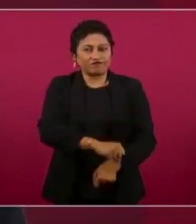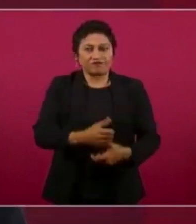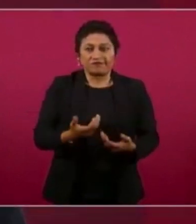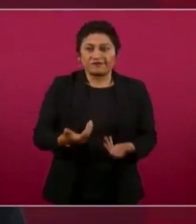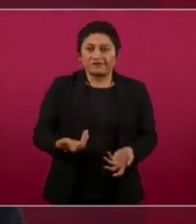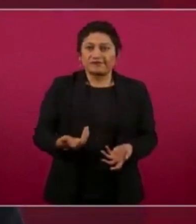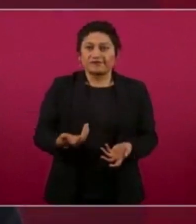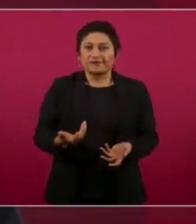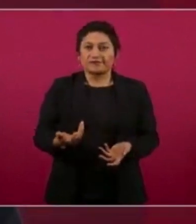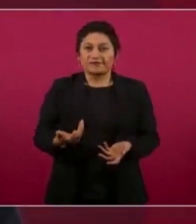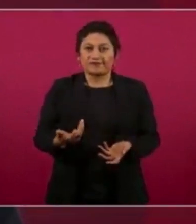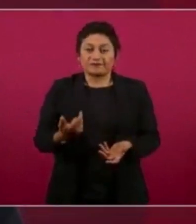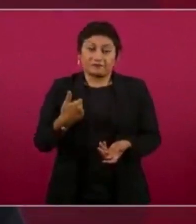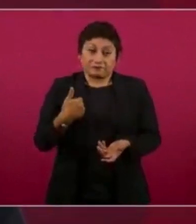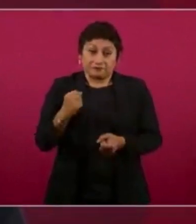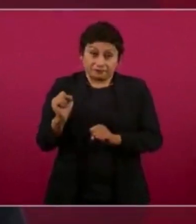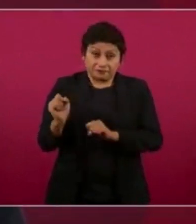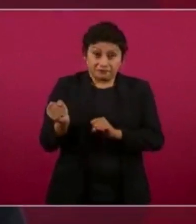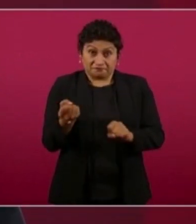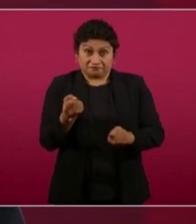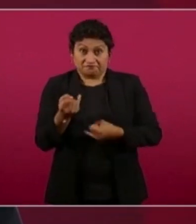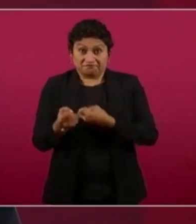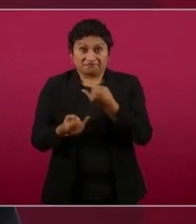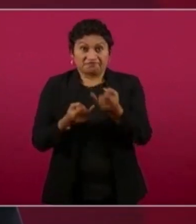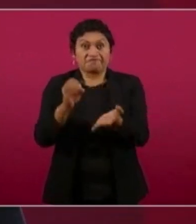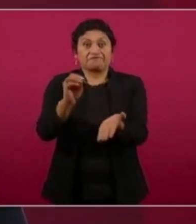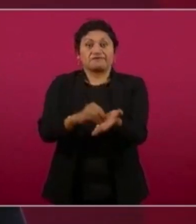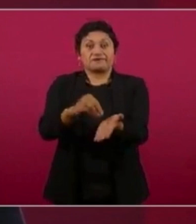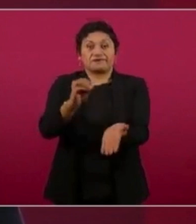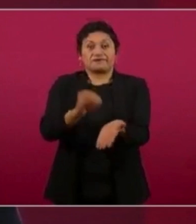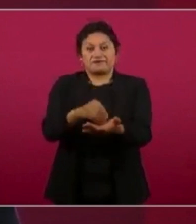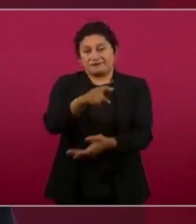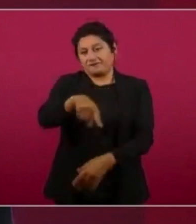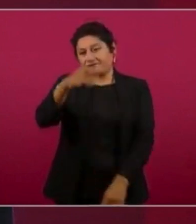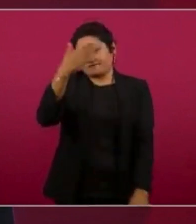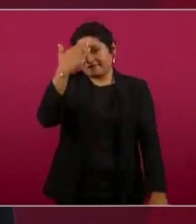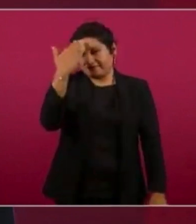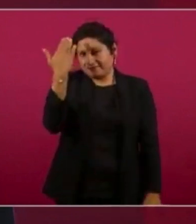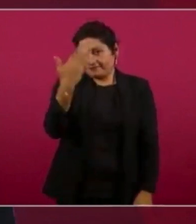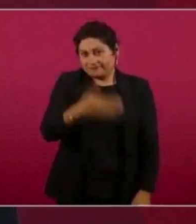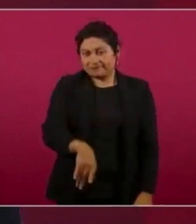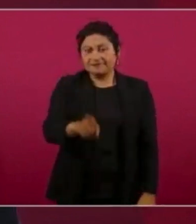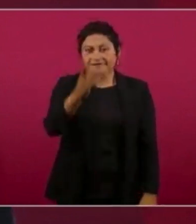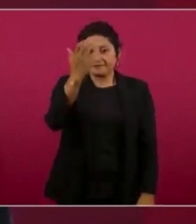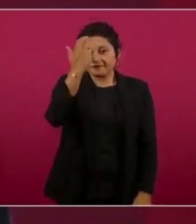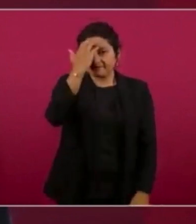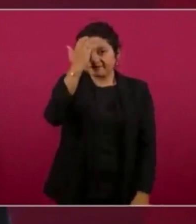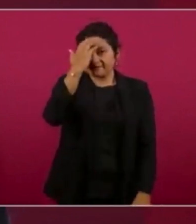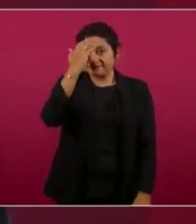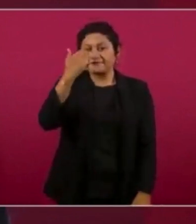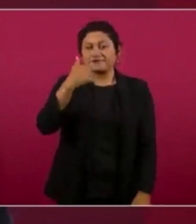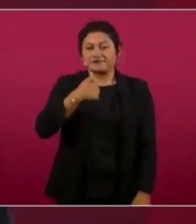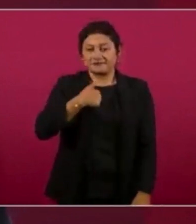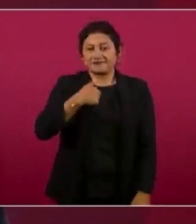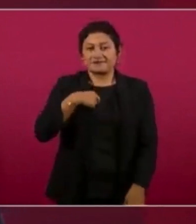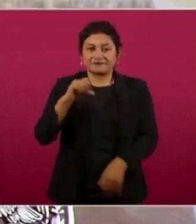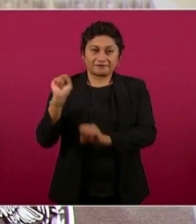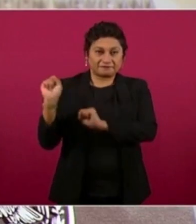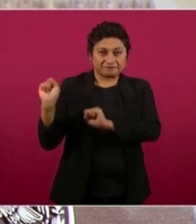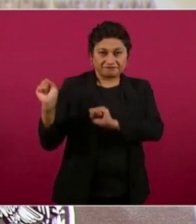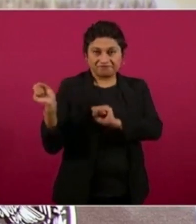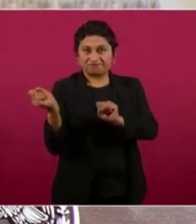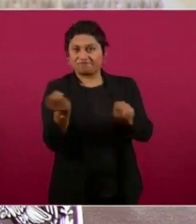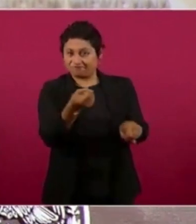Y todavía lo juego, y ya saben ustedes, porque ya lo he dicho, que estoy a bateo arriba de 300.